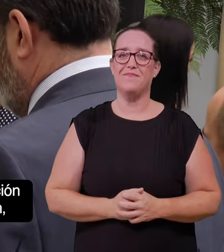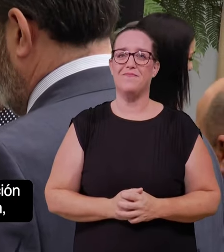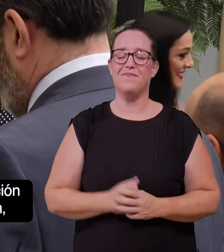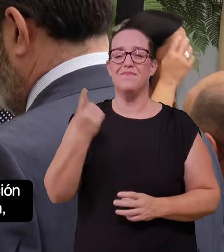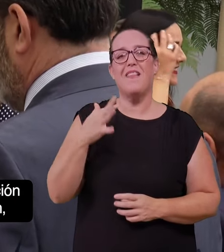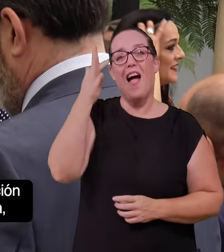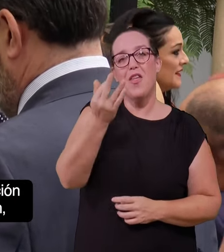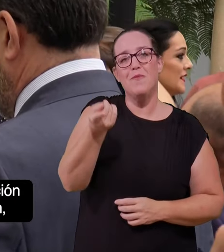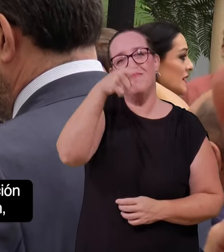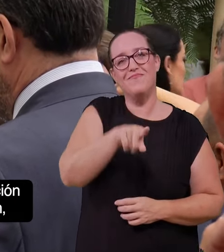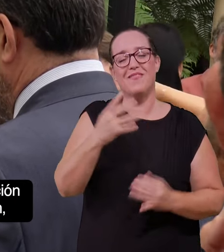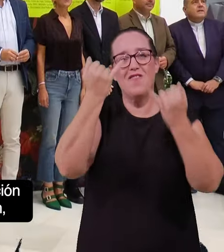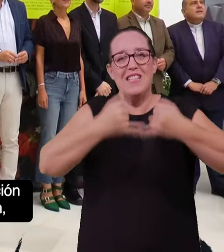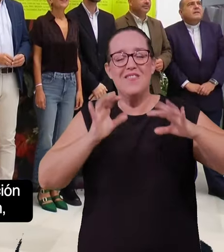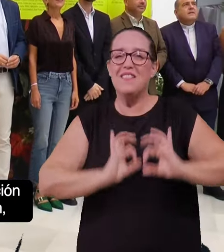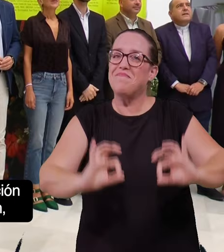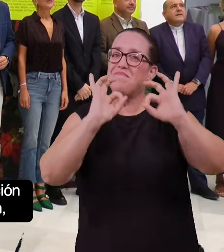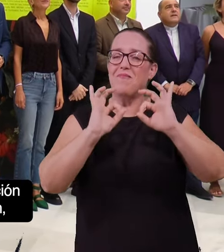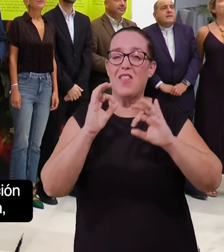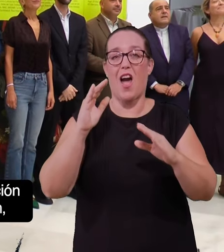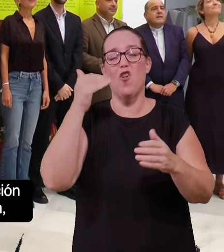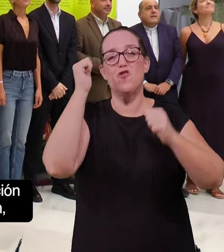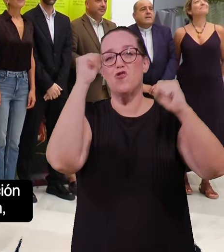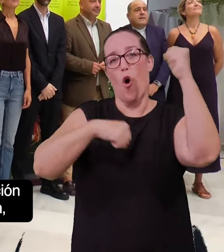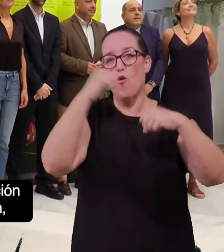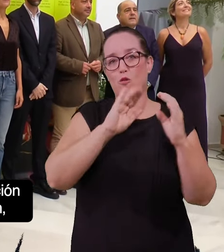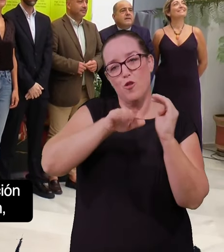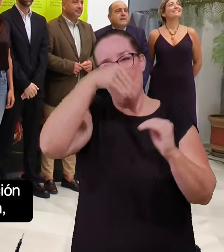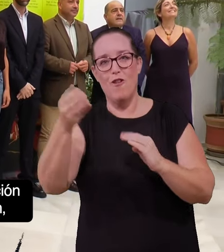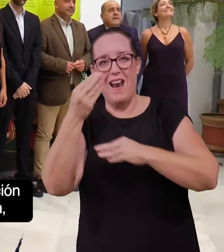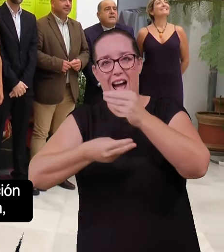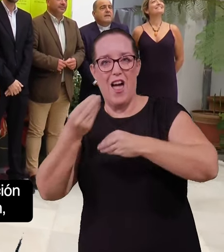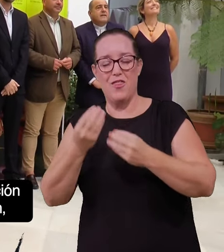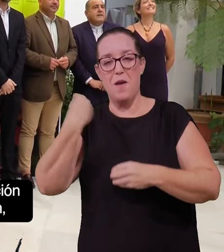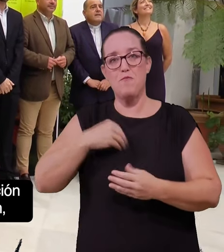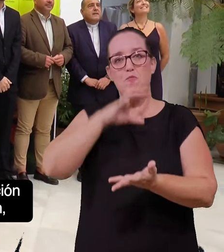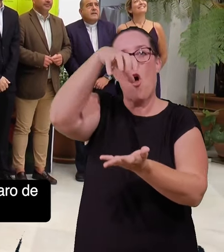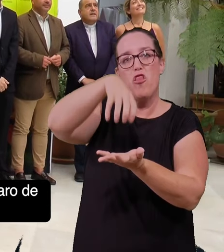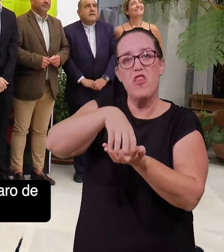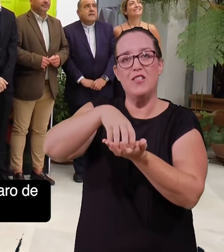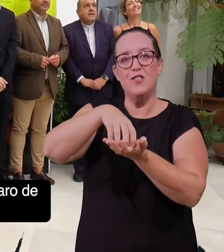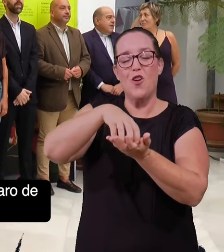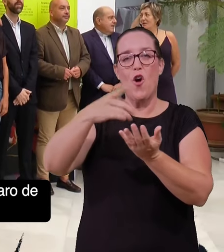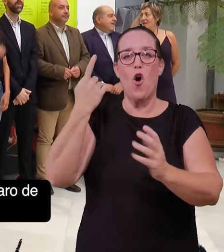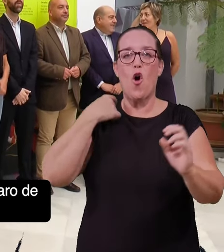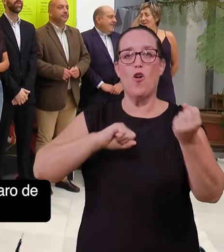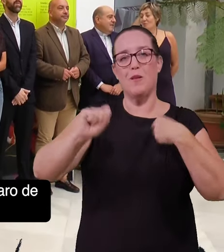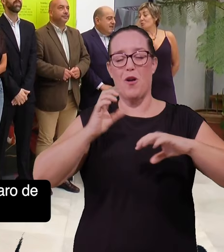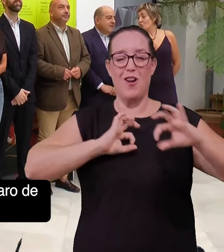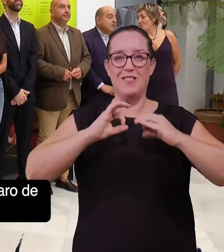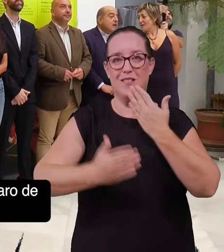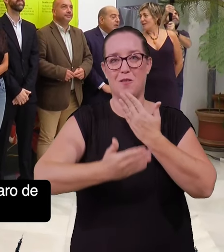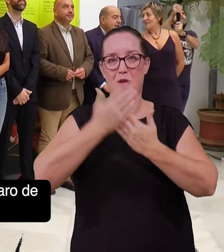Además, el festival volverá a contar con una intervención fuera de concurso que se instalará en esta ocasión en el Centro de Creación